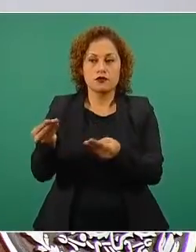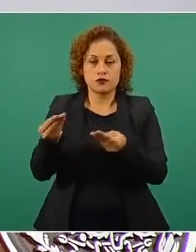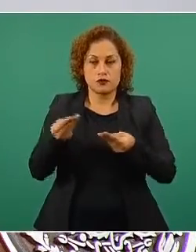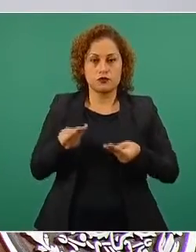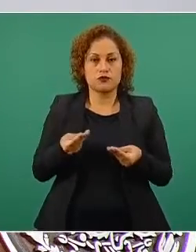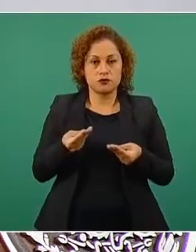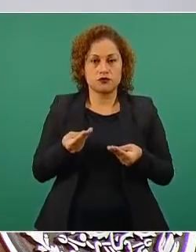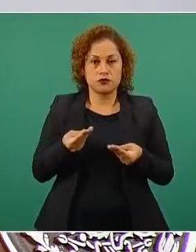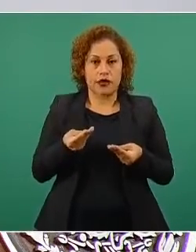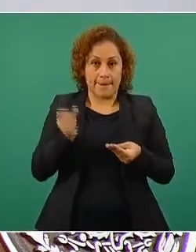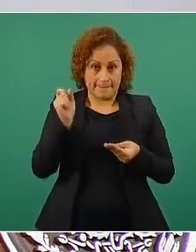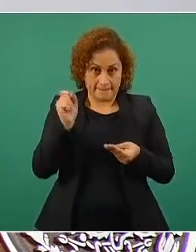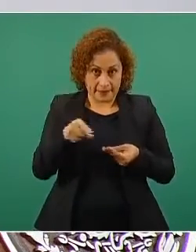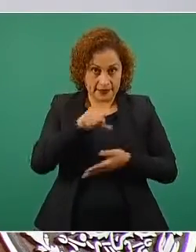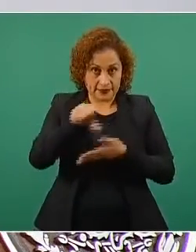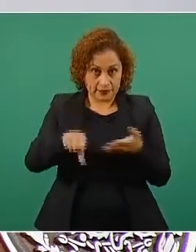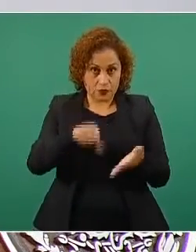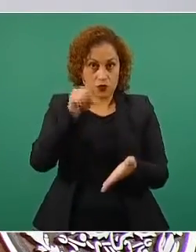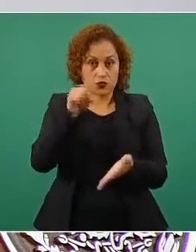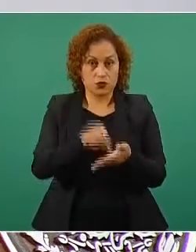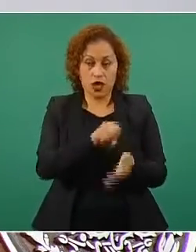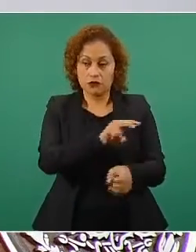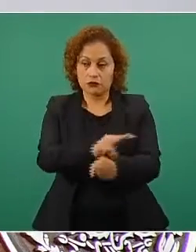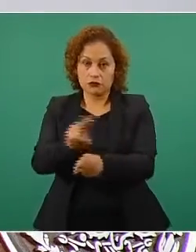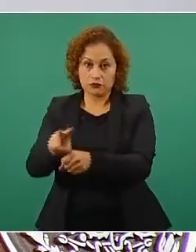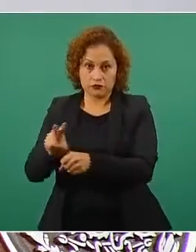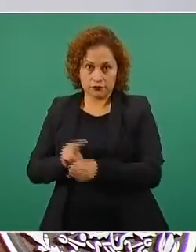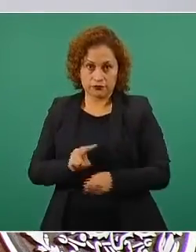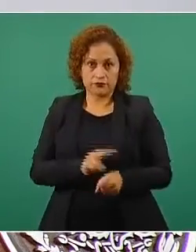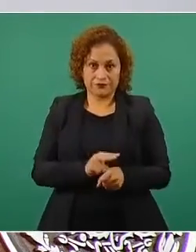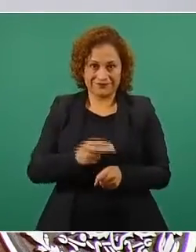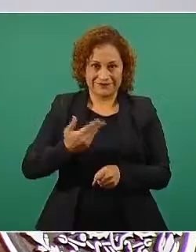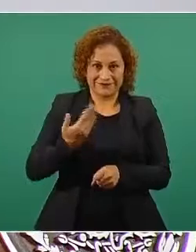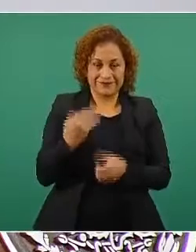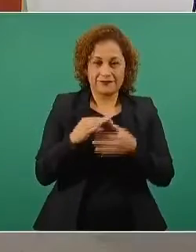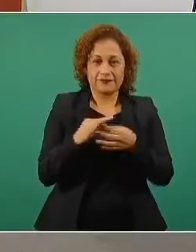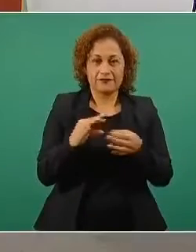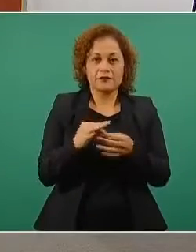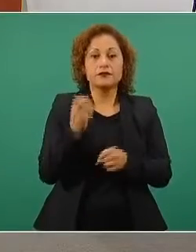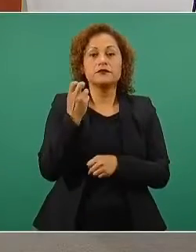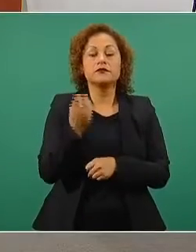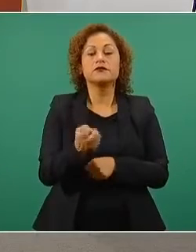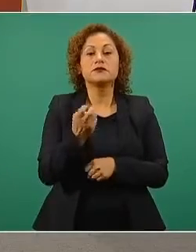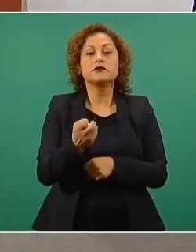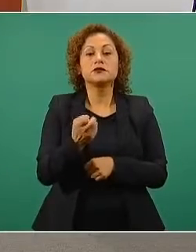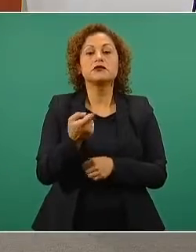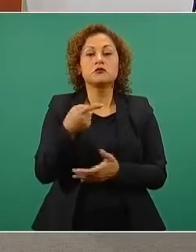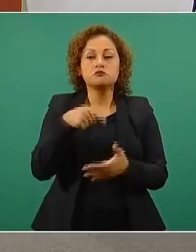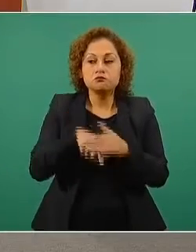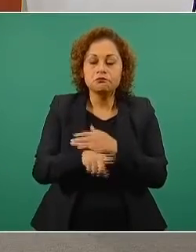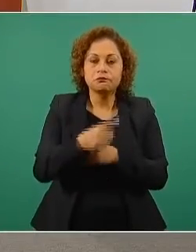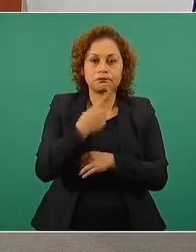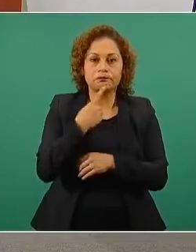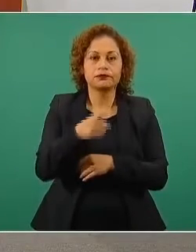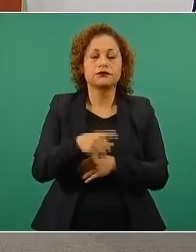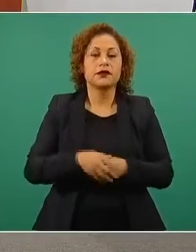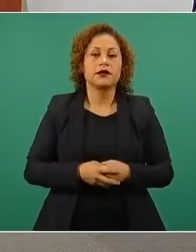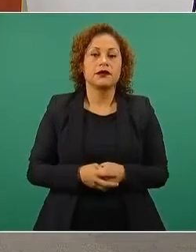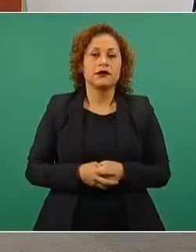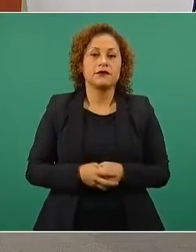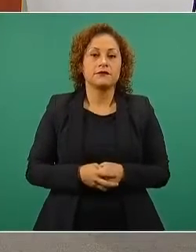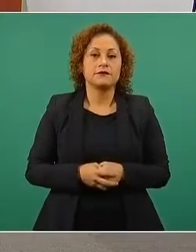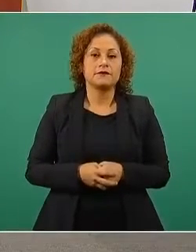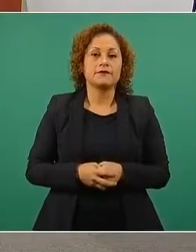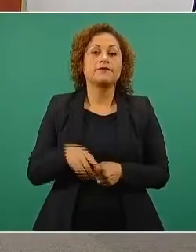precisamente en esta mesa que se ha instalado, se recibió una denuncia de la